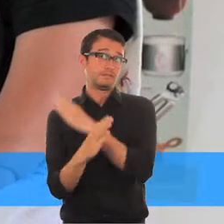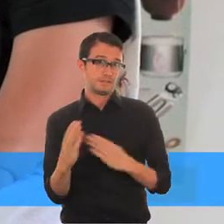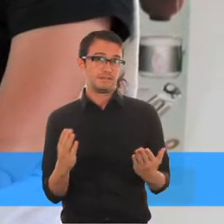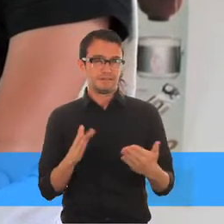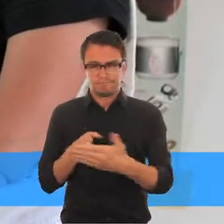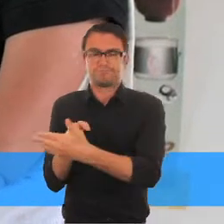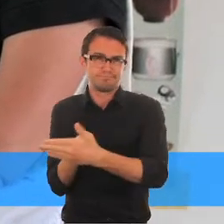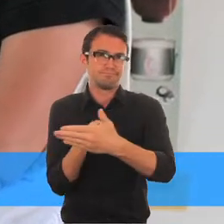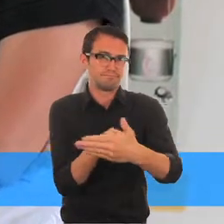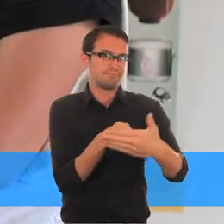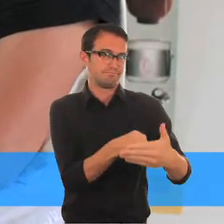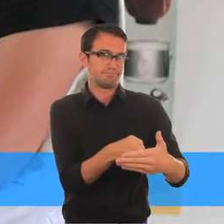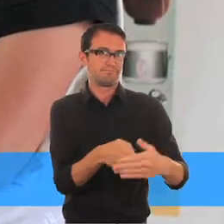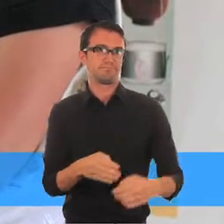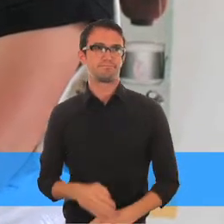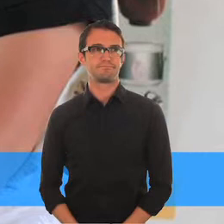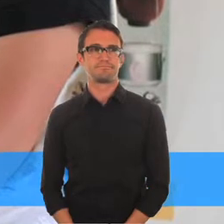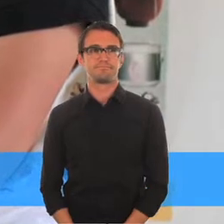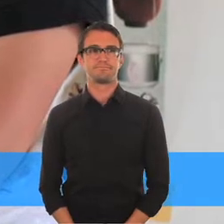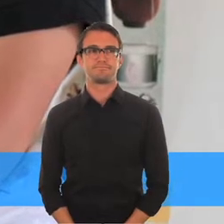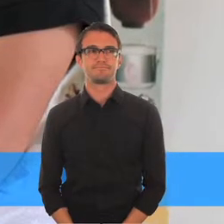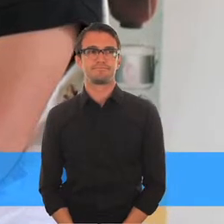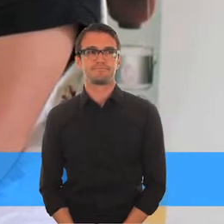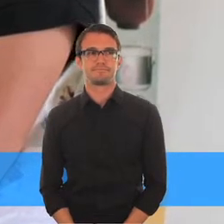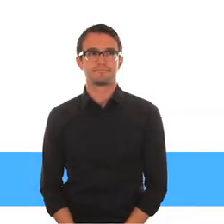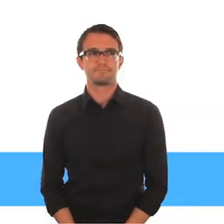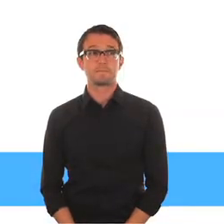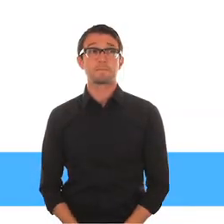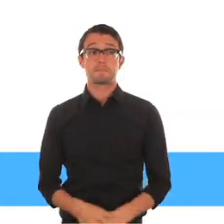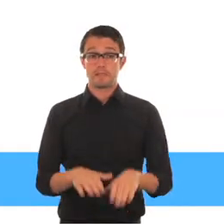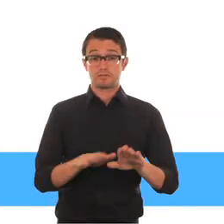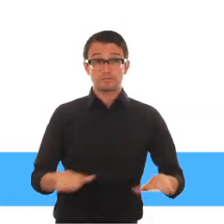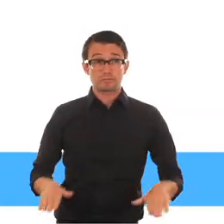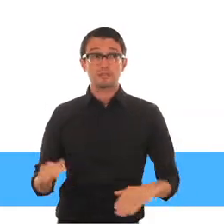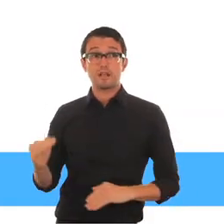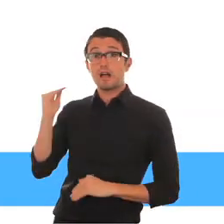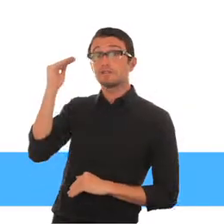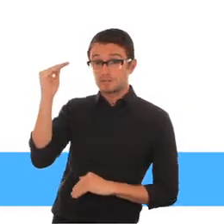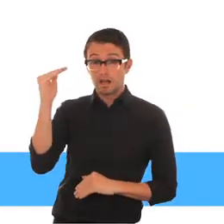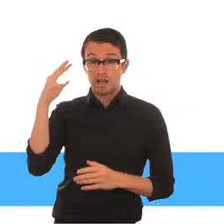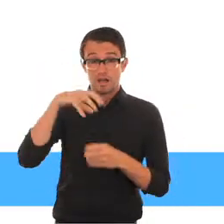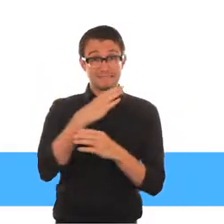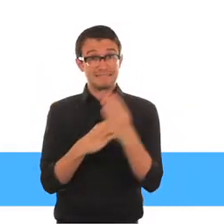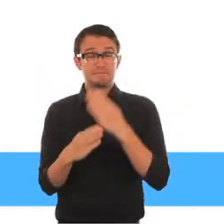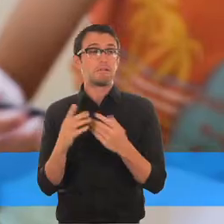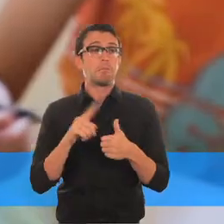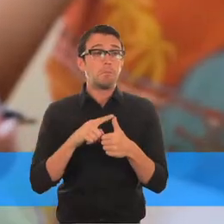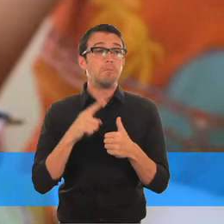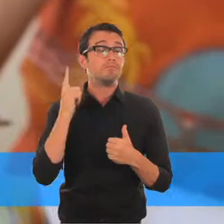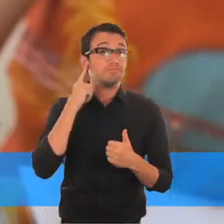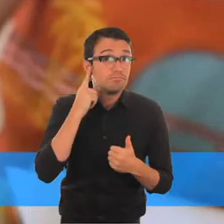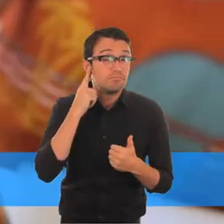Foto de un bebé con su madre. Foto de una mujer amputada con su hija. Los niños y los adultos con discapacidad comprenden a aquellos que